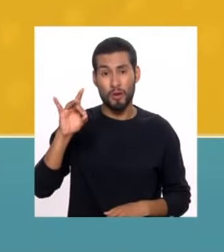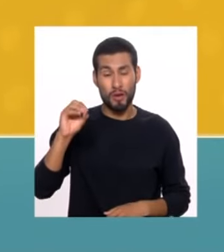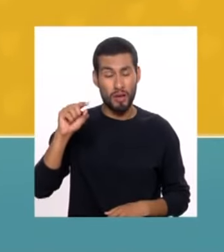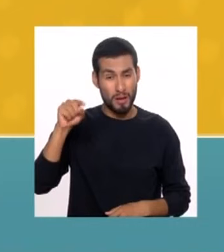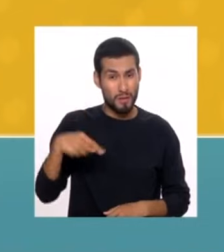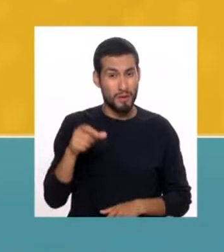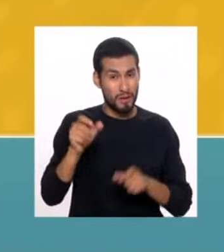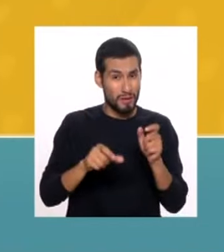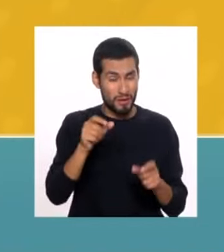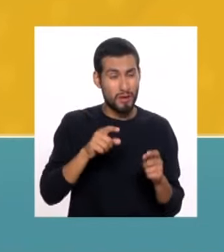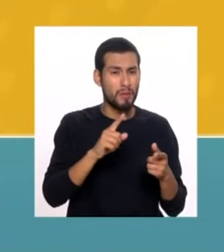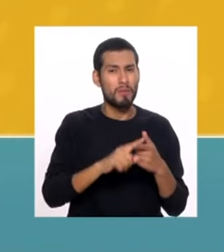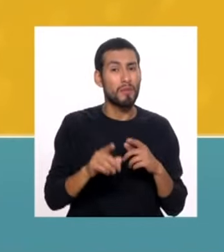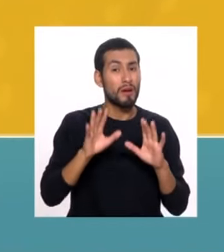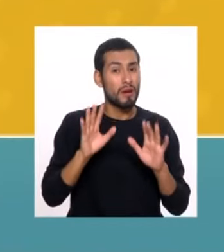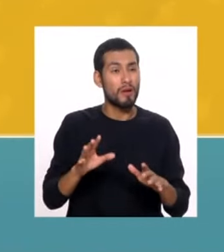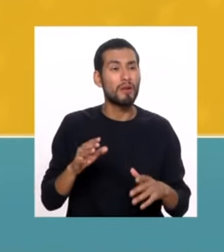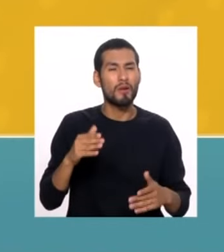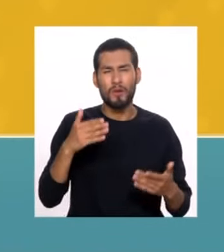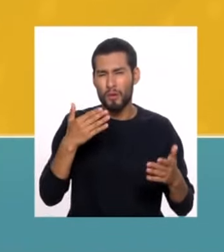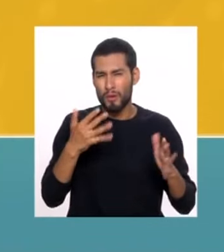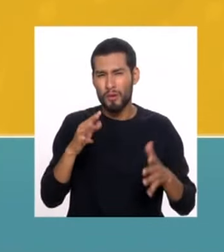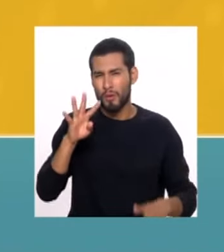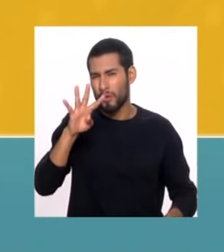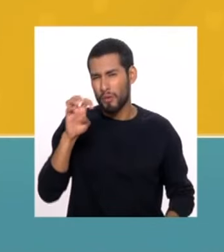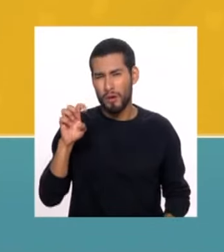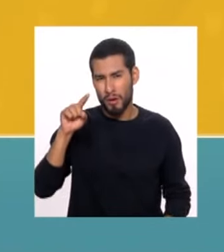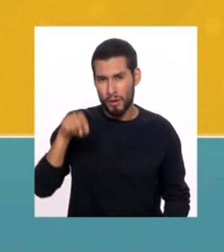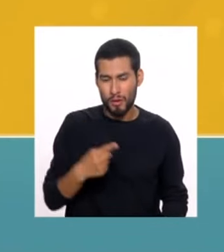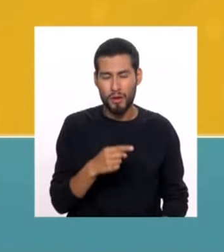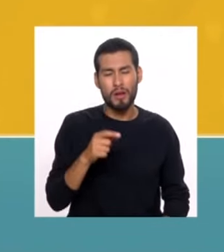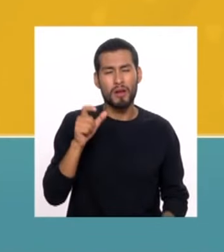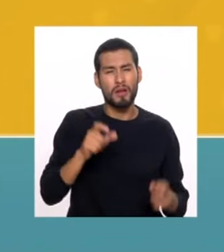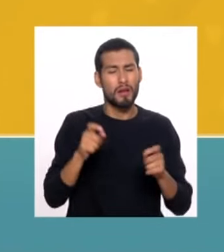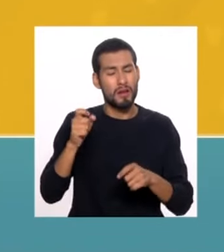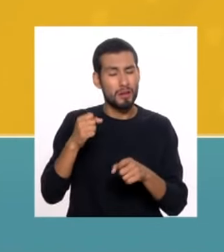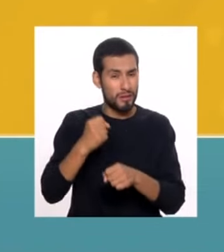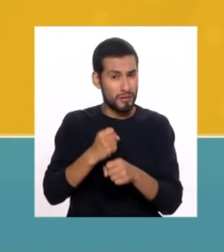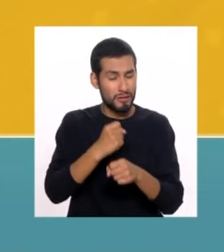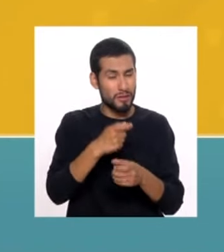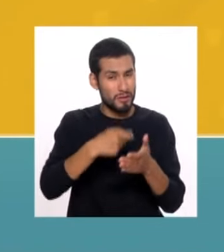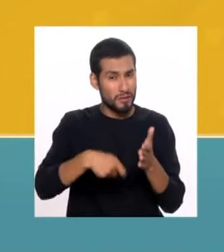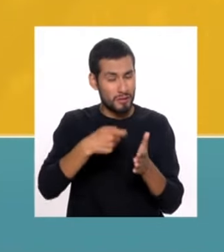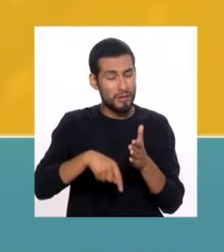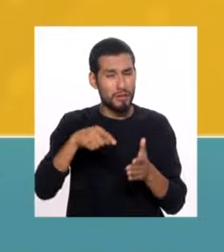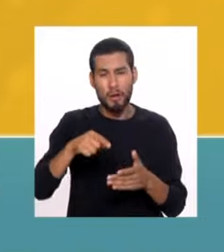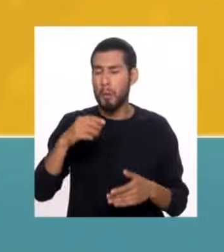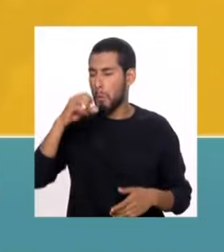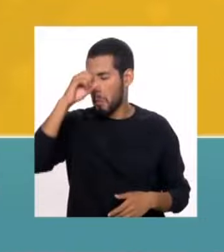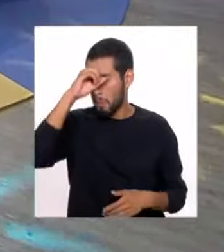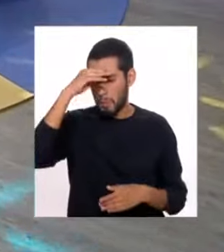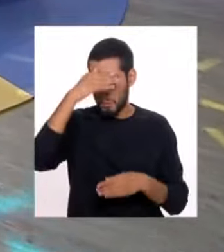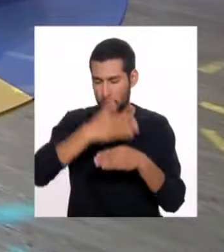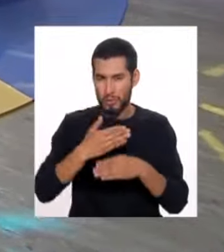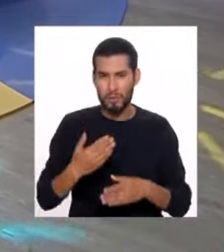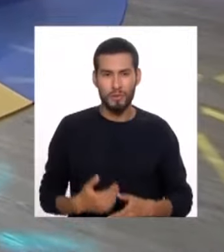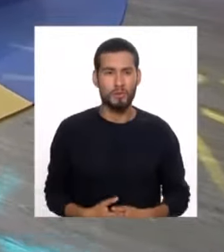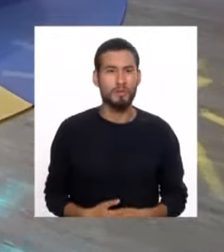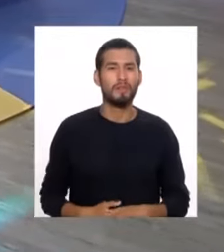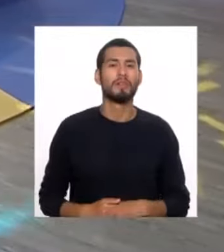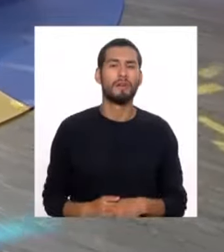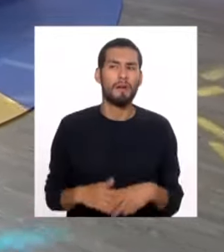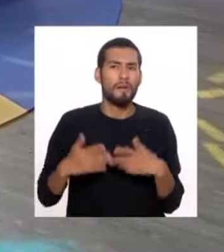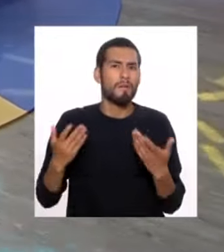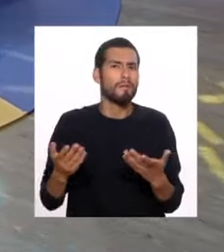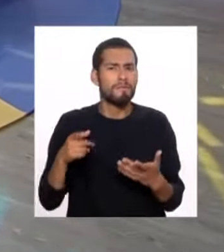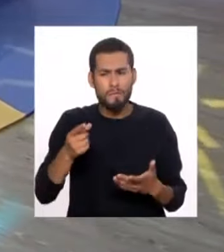contribuyentes. Sin embargo, disculpen, hay algo de 400 mil contribuyentes que no tienen la menor idea. Claro. Entonces,